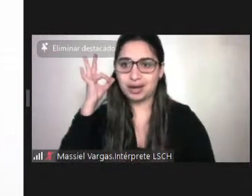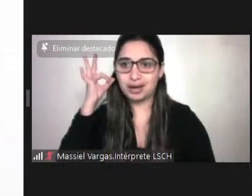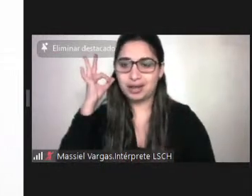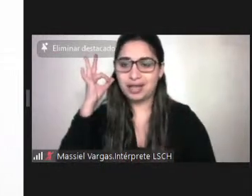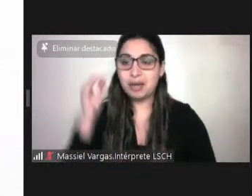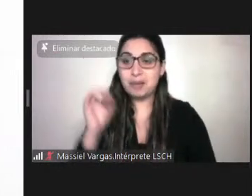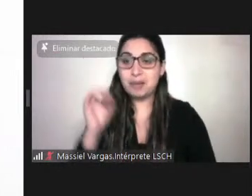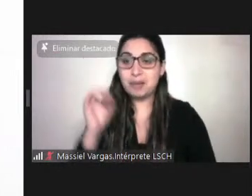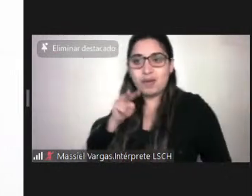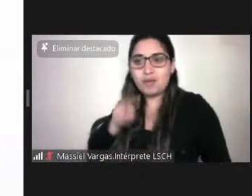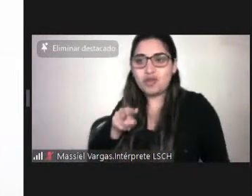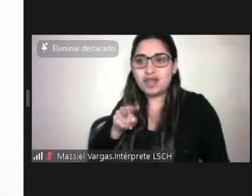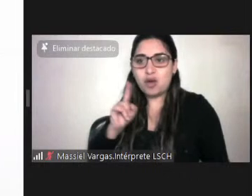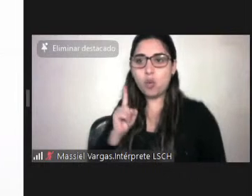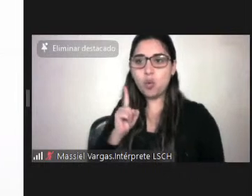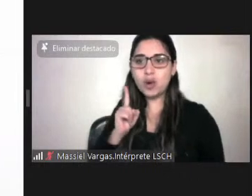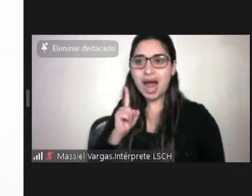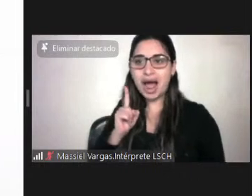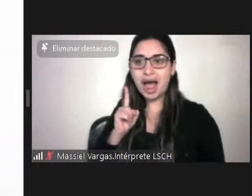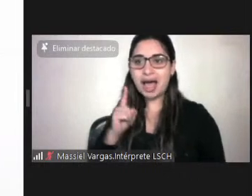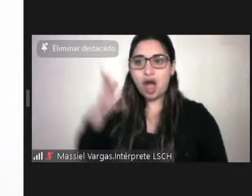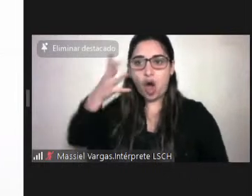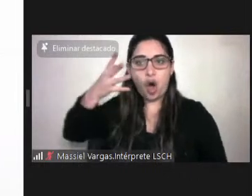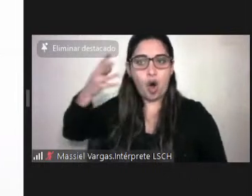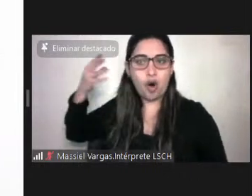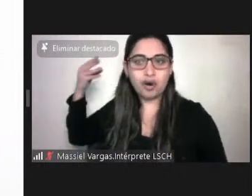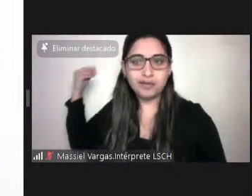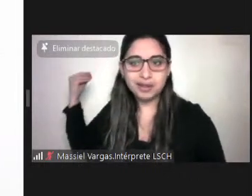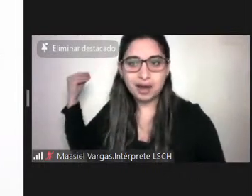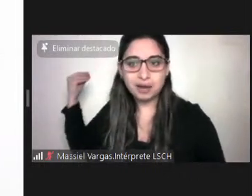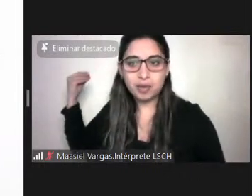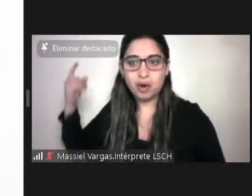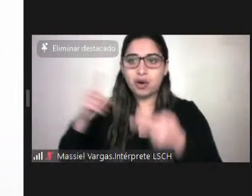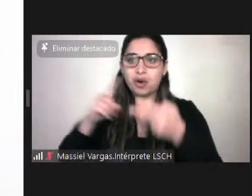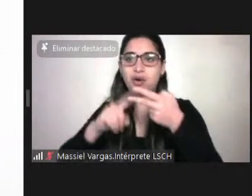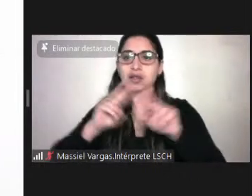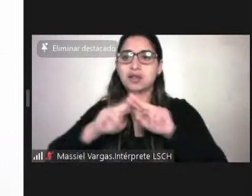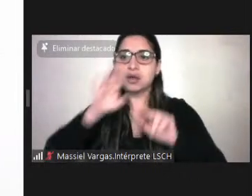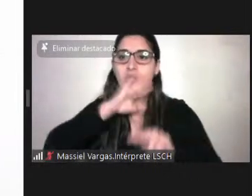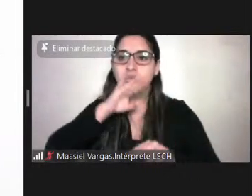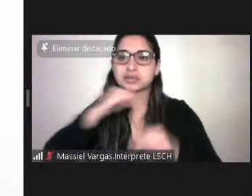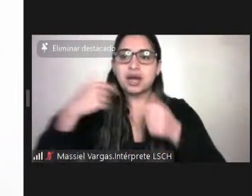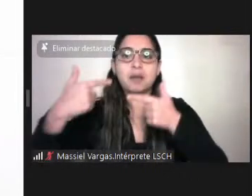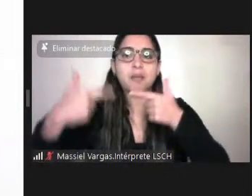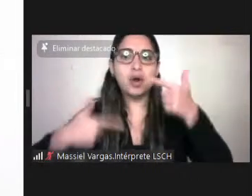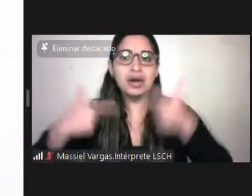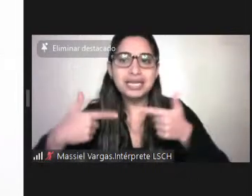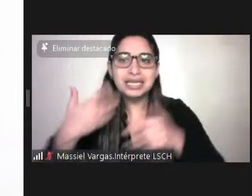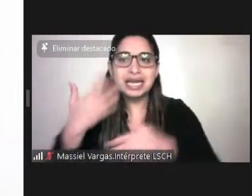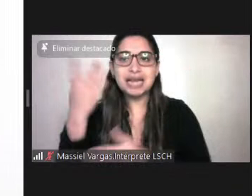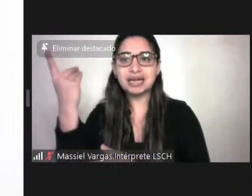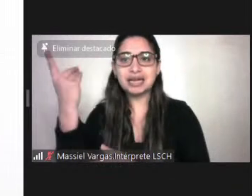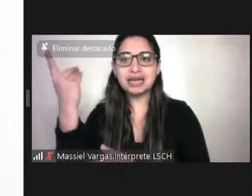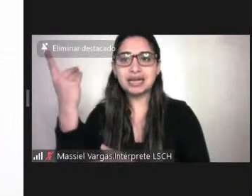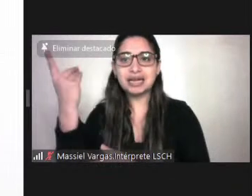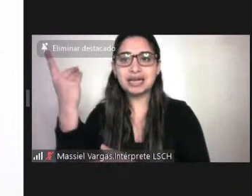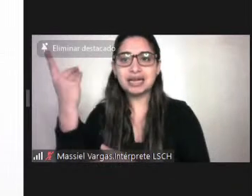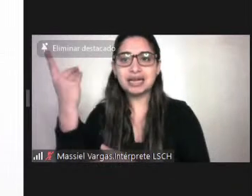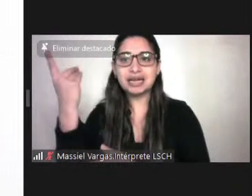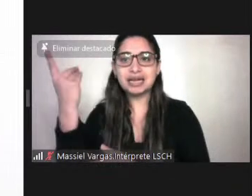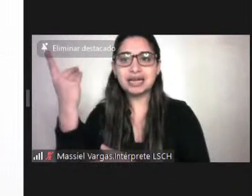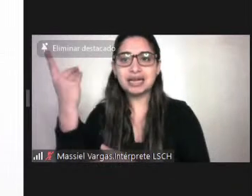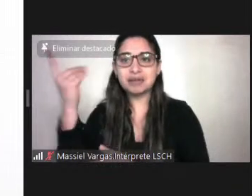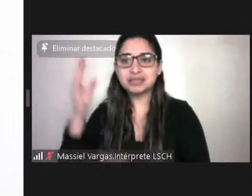una perspectiva, vamos a olvidarnos de aplicar políticas de discapacidad, políticas de migración,